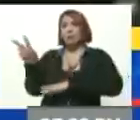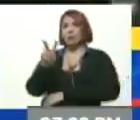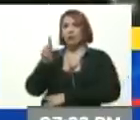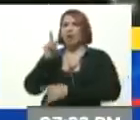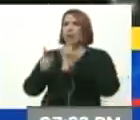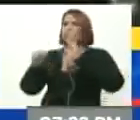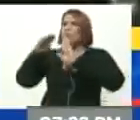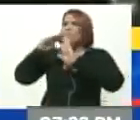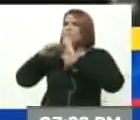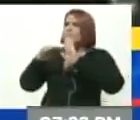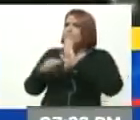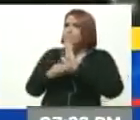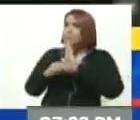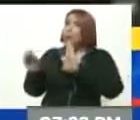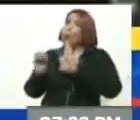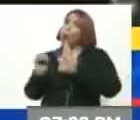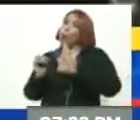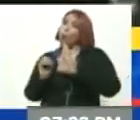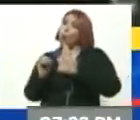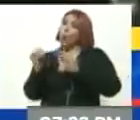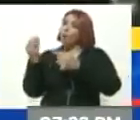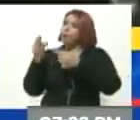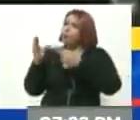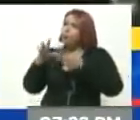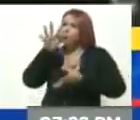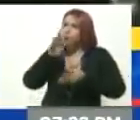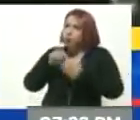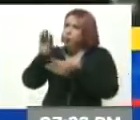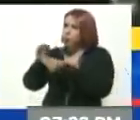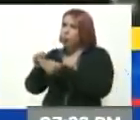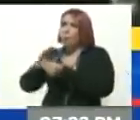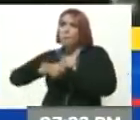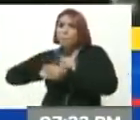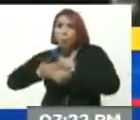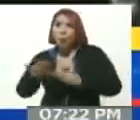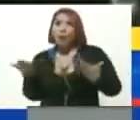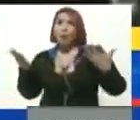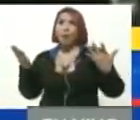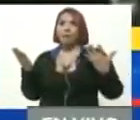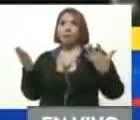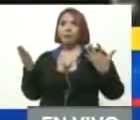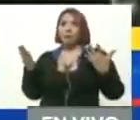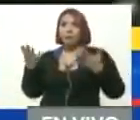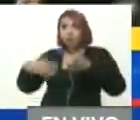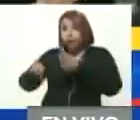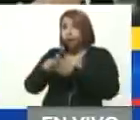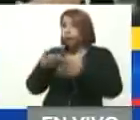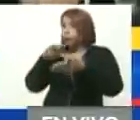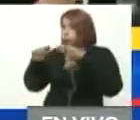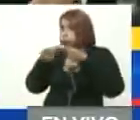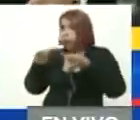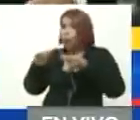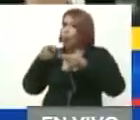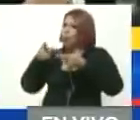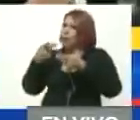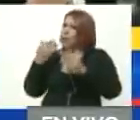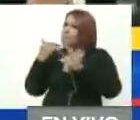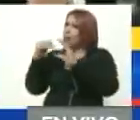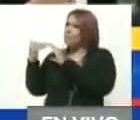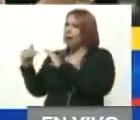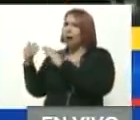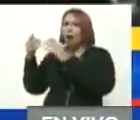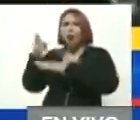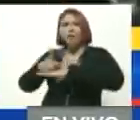condición o caracterización para que se pueda reiniciar? ¿Ha recibido usted mensaje del gobierno